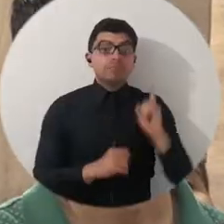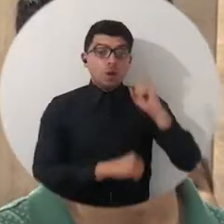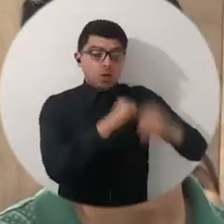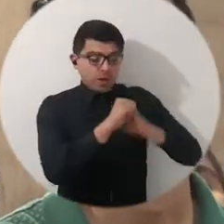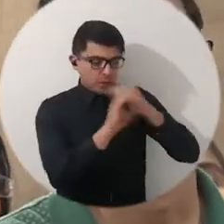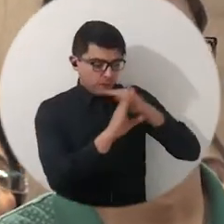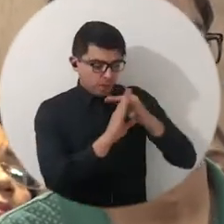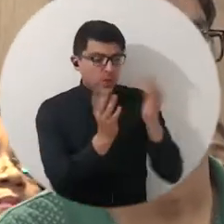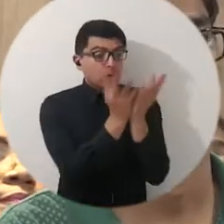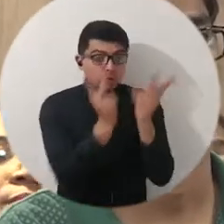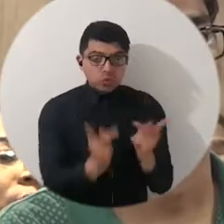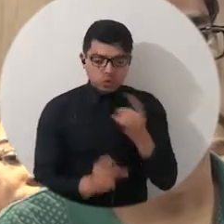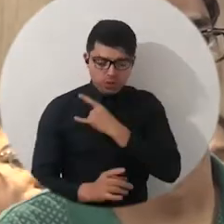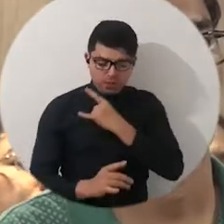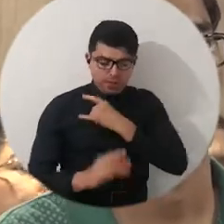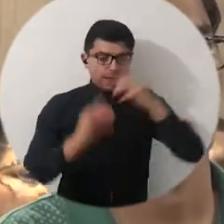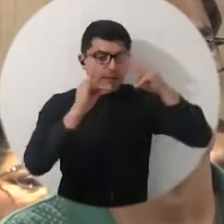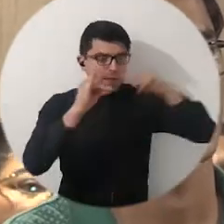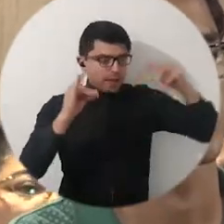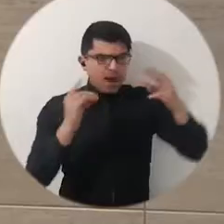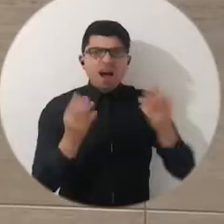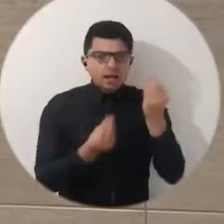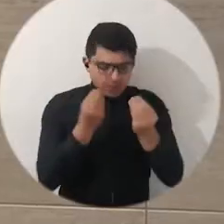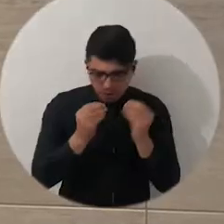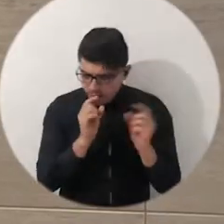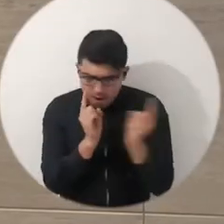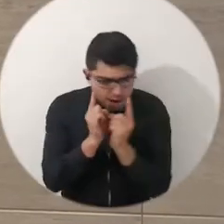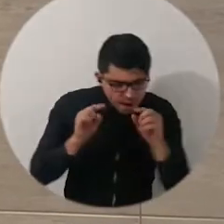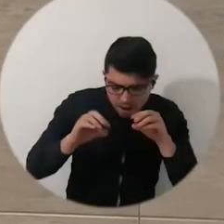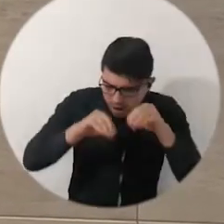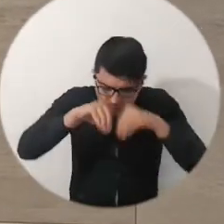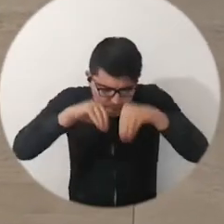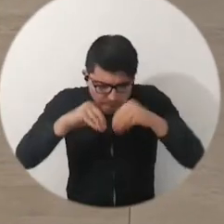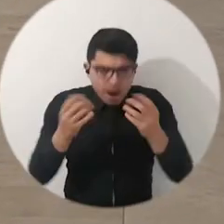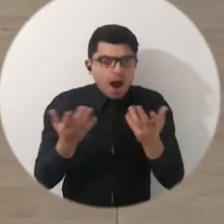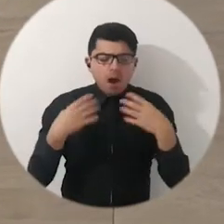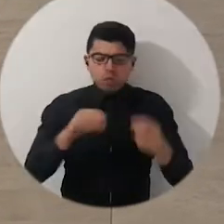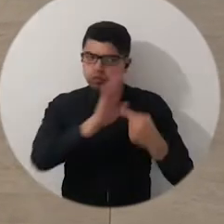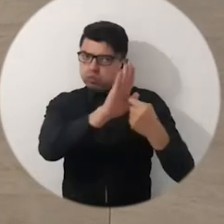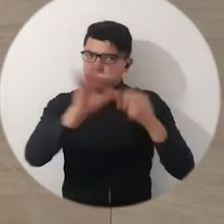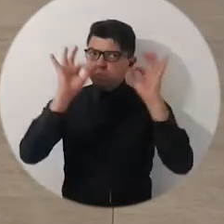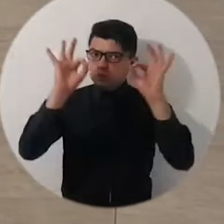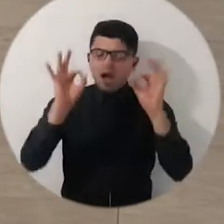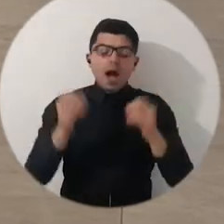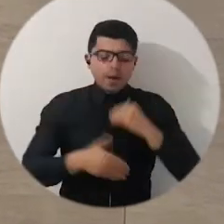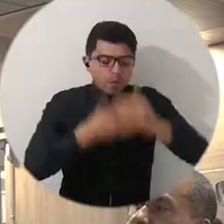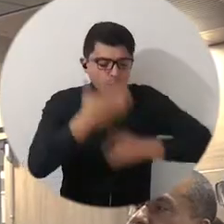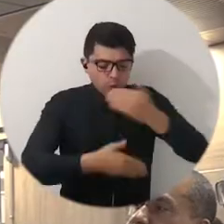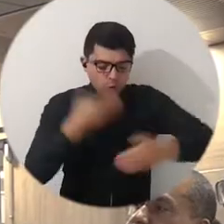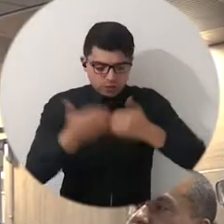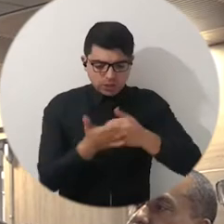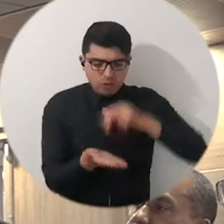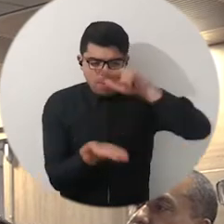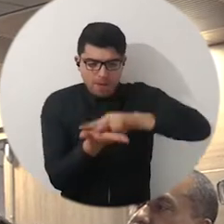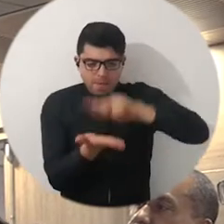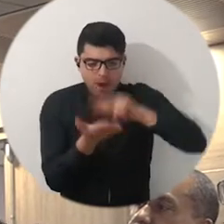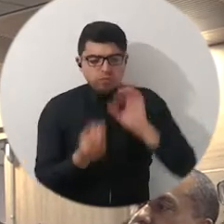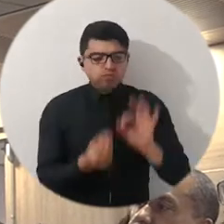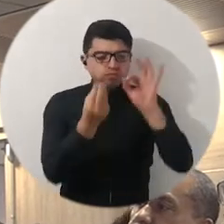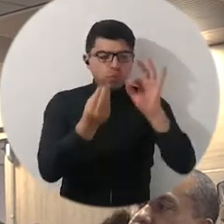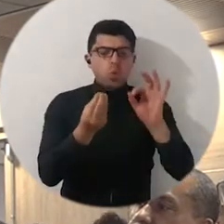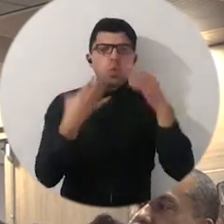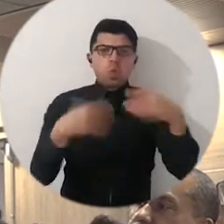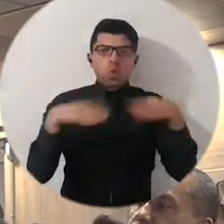Por más de año y medio, los estudiantes de la Universidad del Magdalena constituyeron una parte protagónica en el proceso de renovación de la acreditación